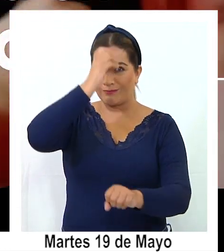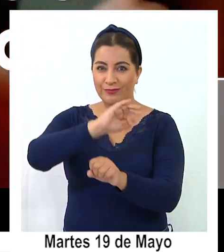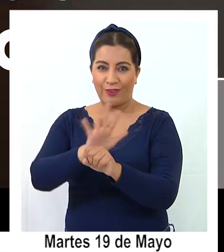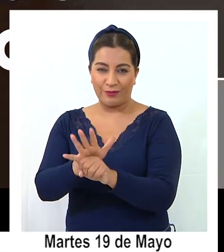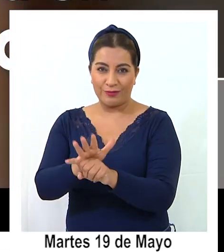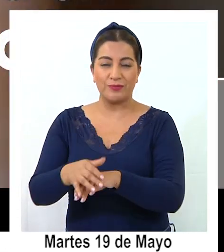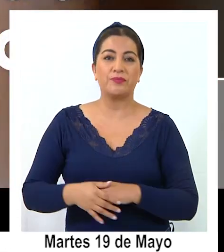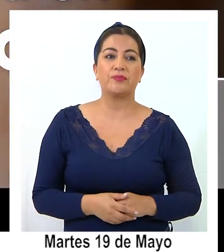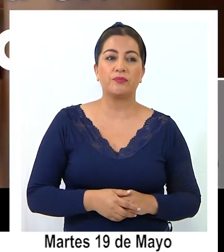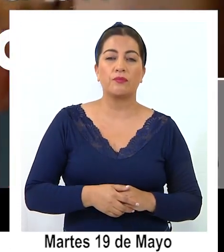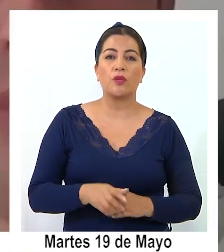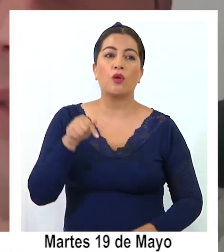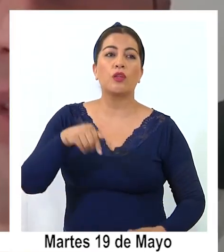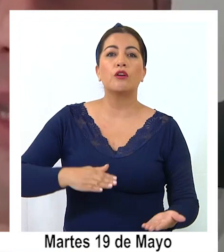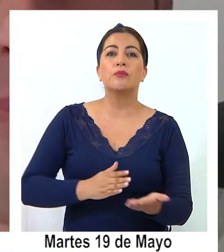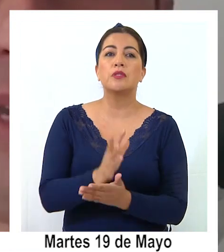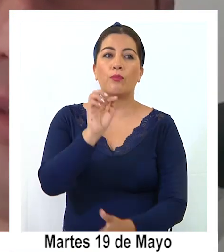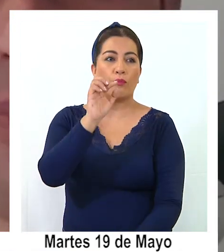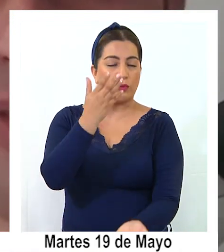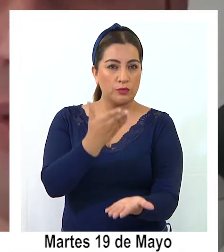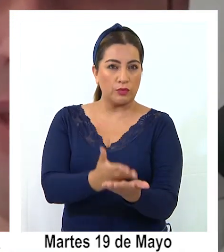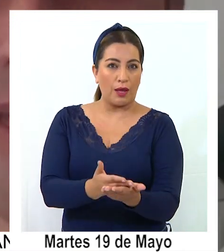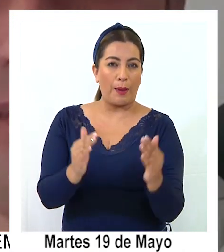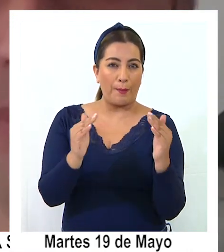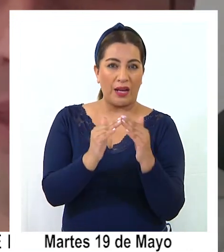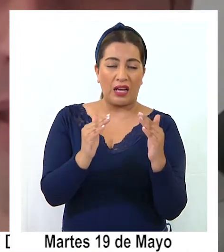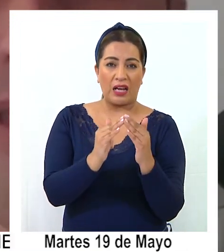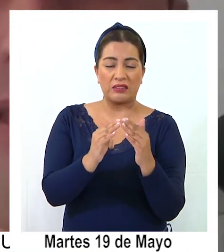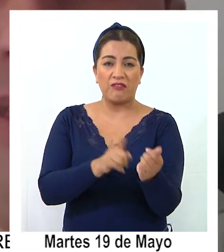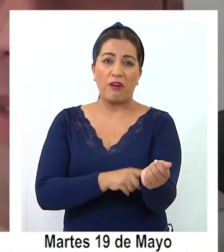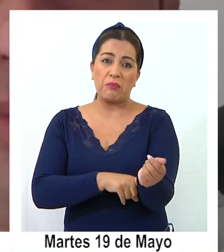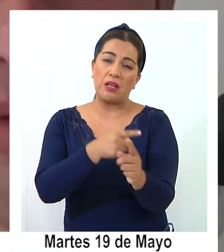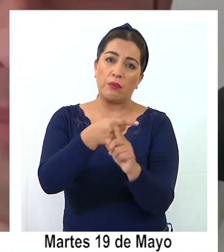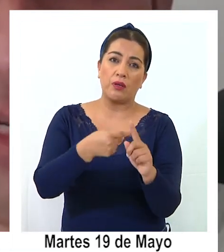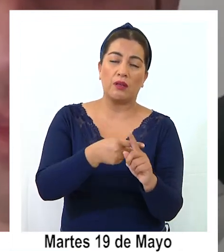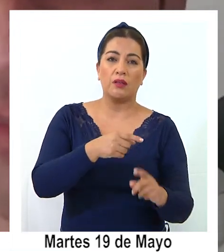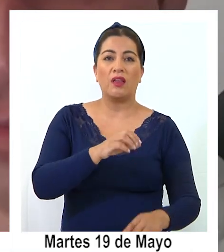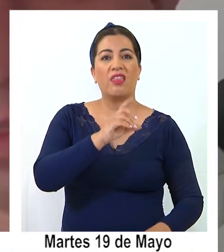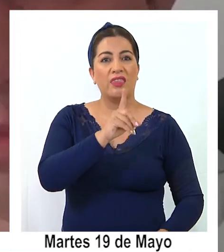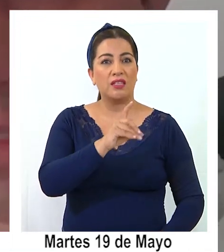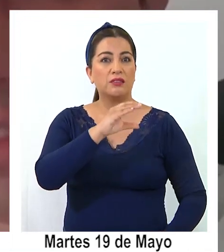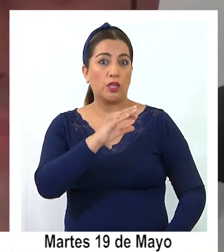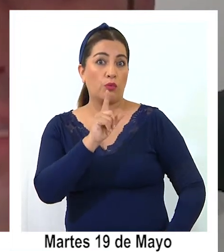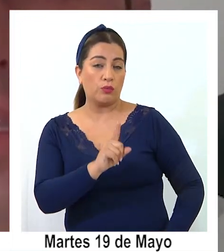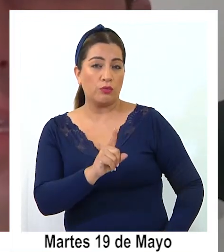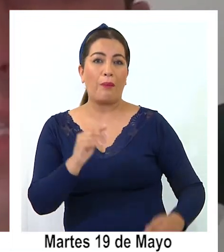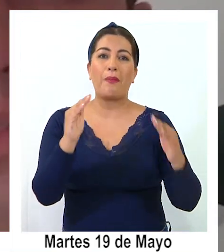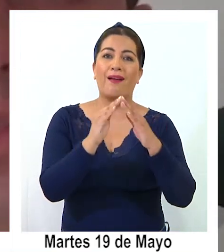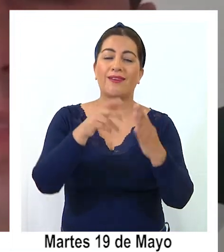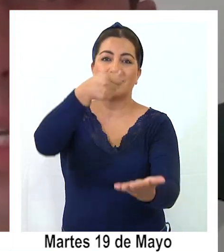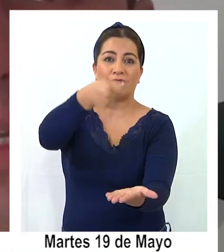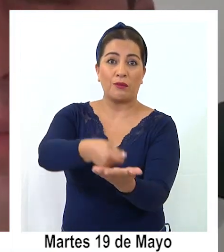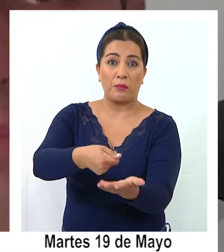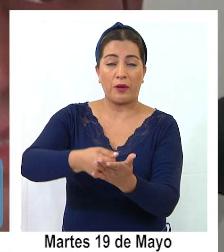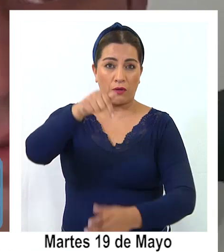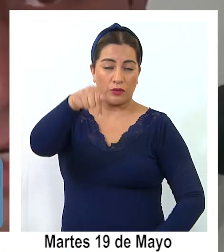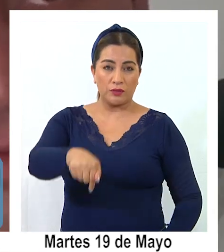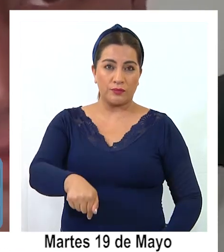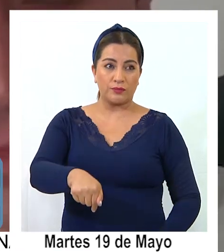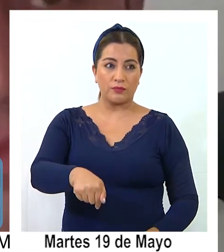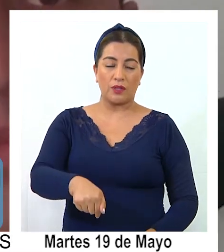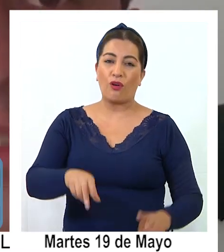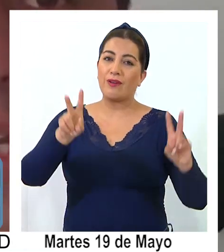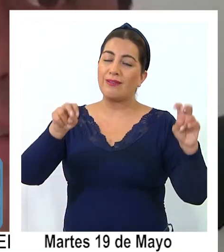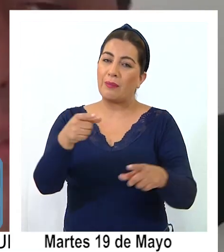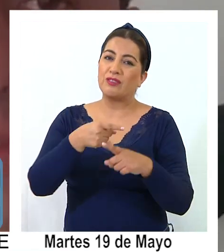-19. Ya partimos con las postulaciones para el subsidio de clase media, que es el DC-1, para adquisición de vivienda, en donde hoy día, dado